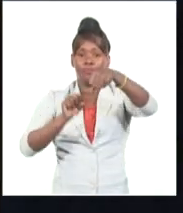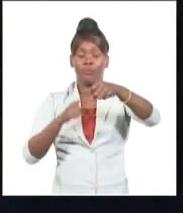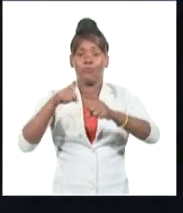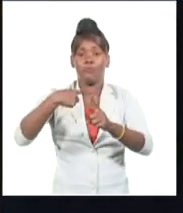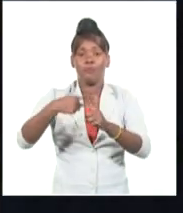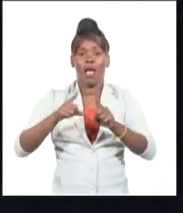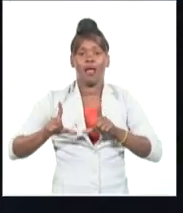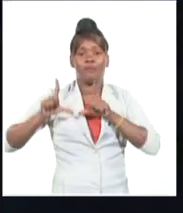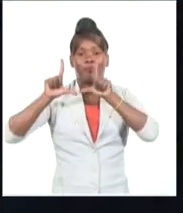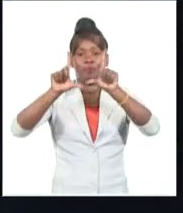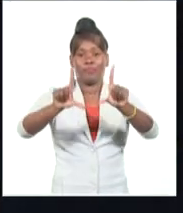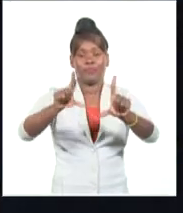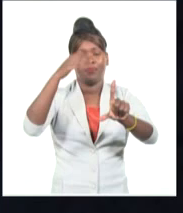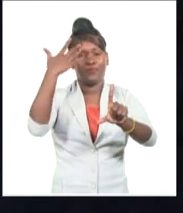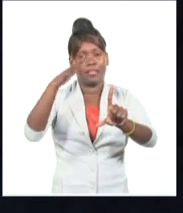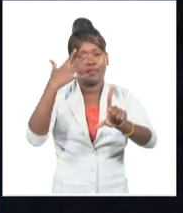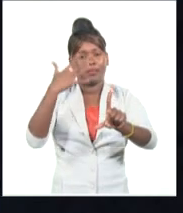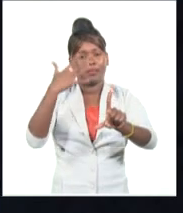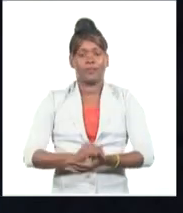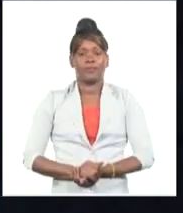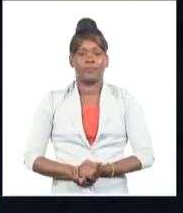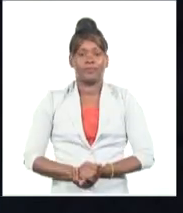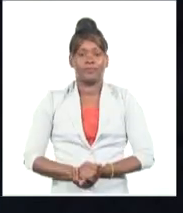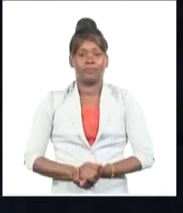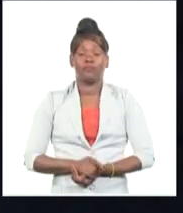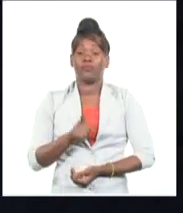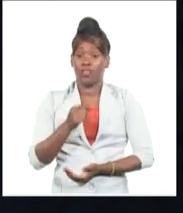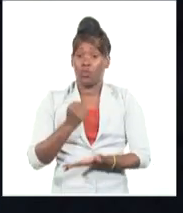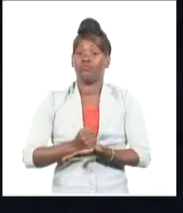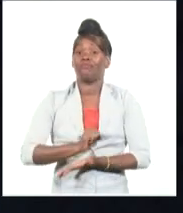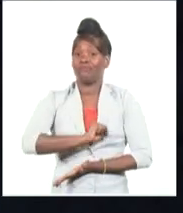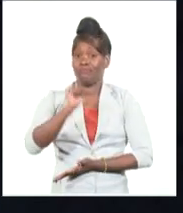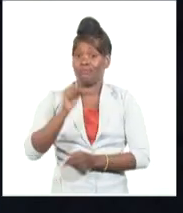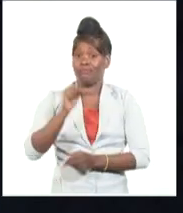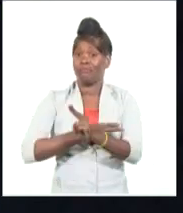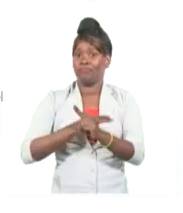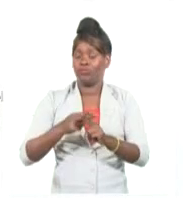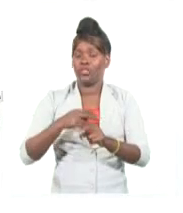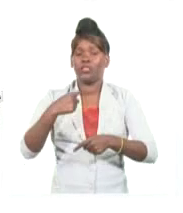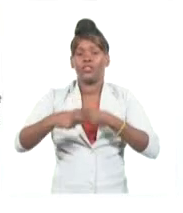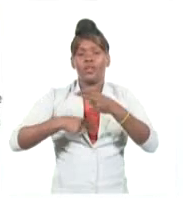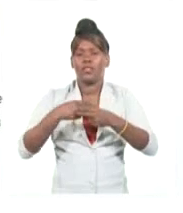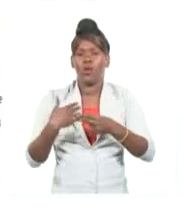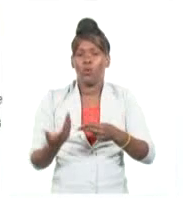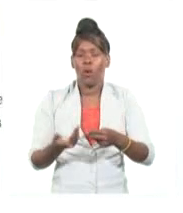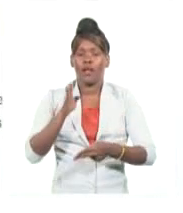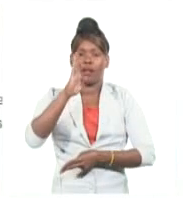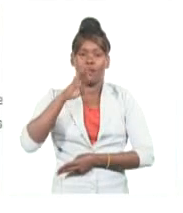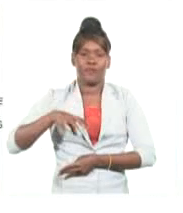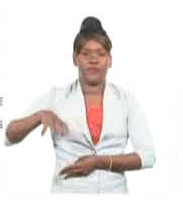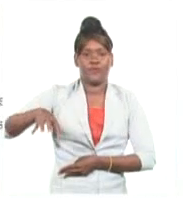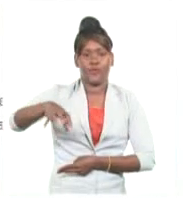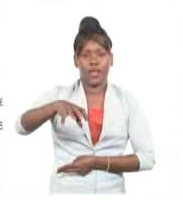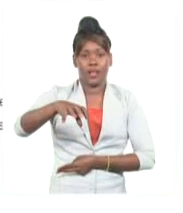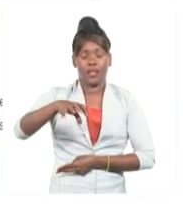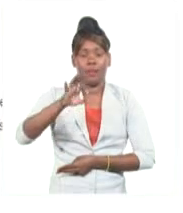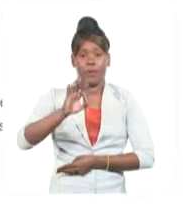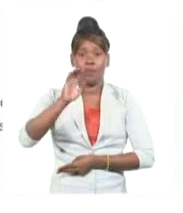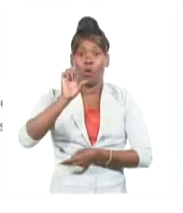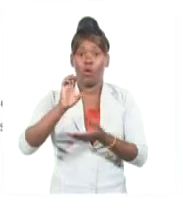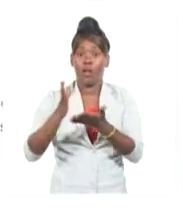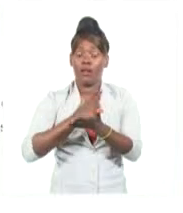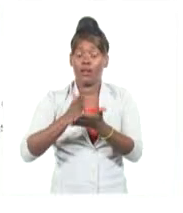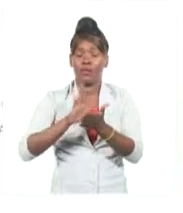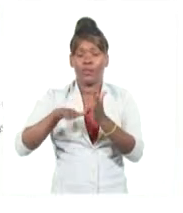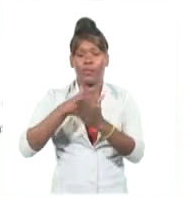Ramiro Guerra, entre otros. La entrega del Premio Nacional de Historia se realizará en la Feria Internacional del Libro el próximo 14